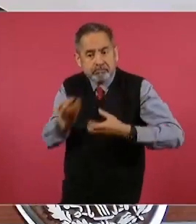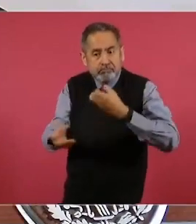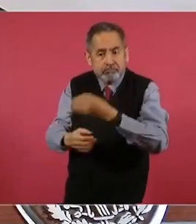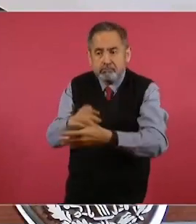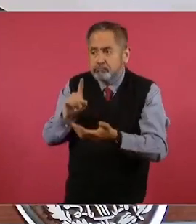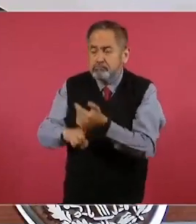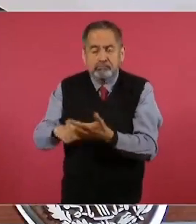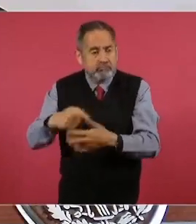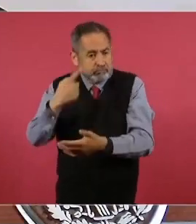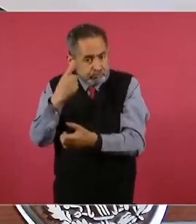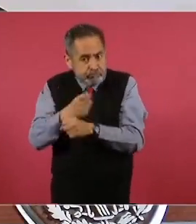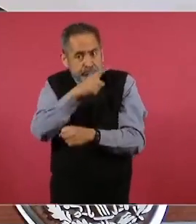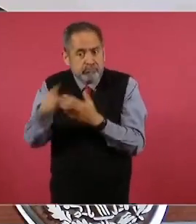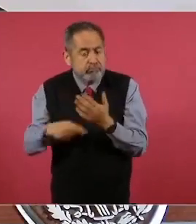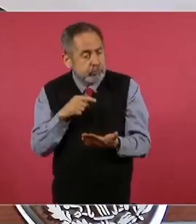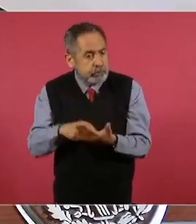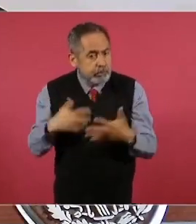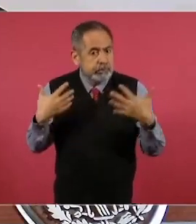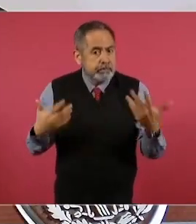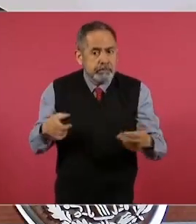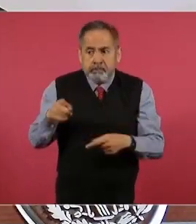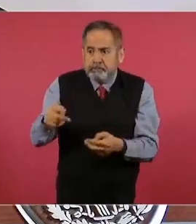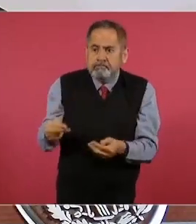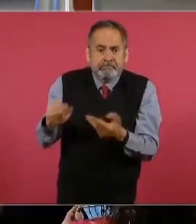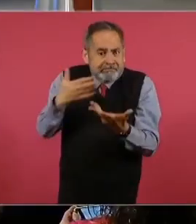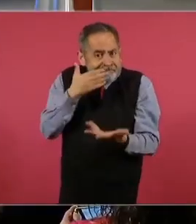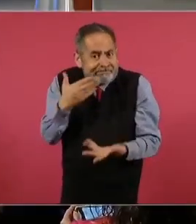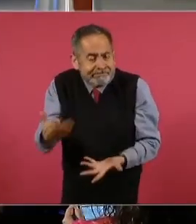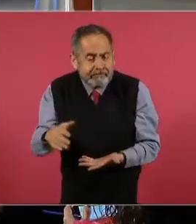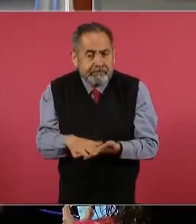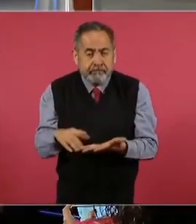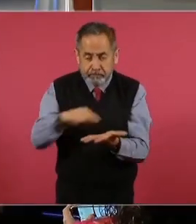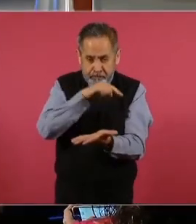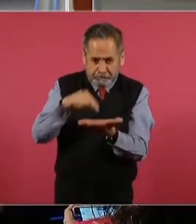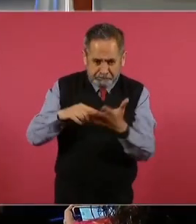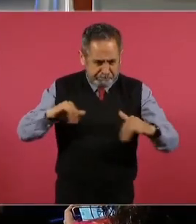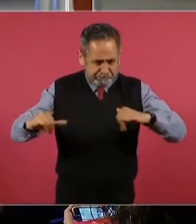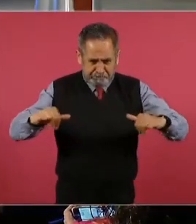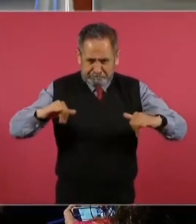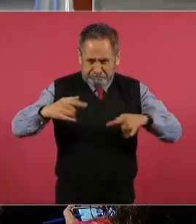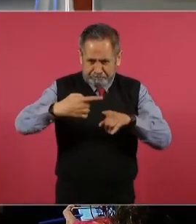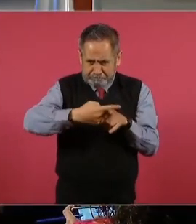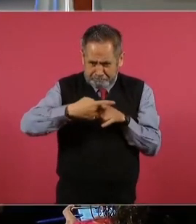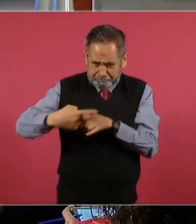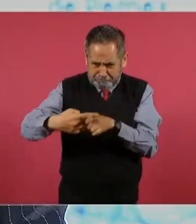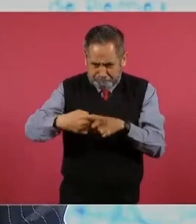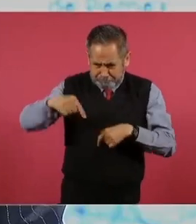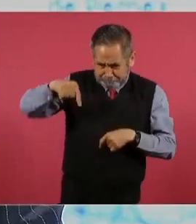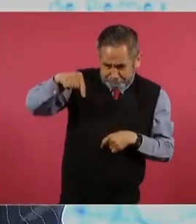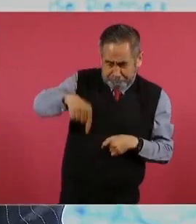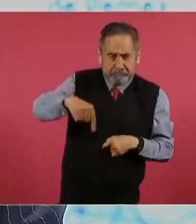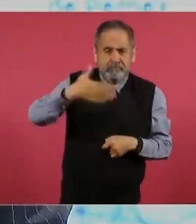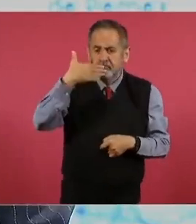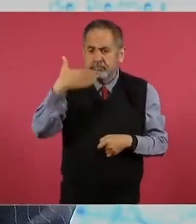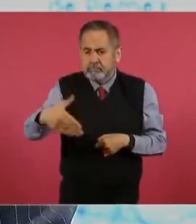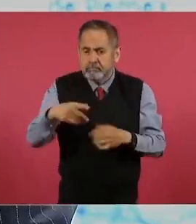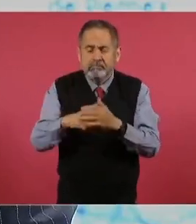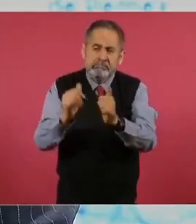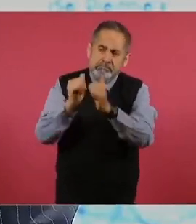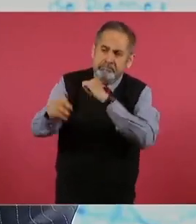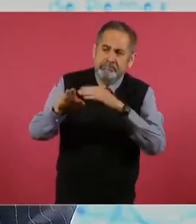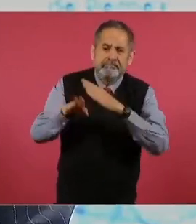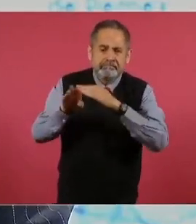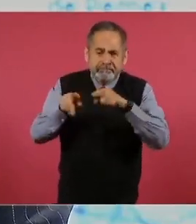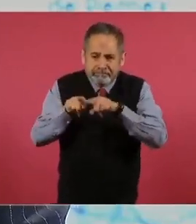directa. Además de tener una posición estratégica, envidiable en la red de carreteras